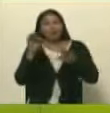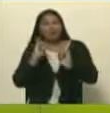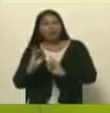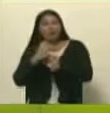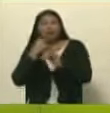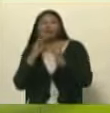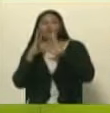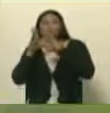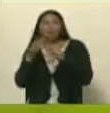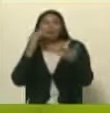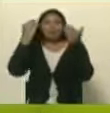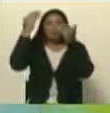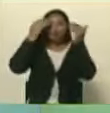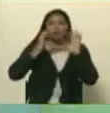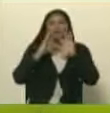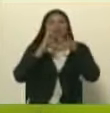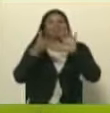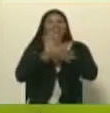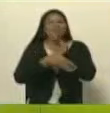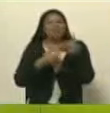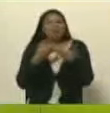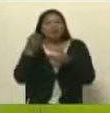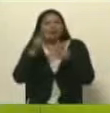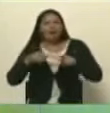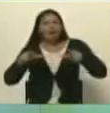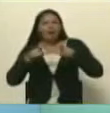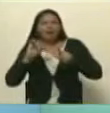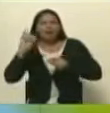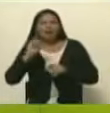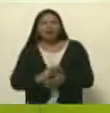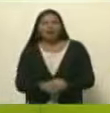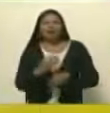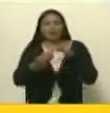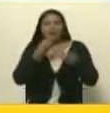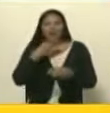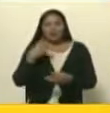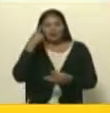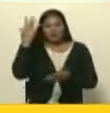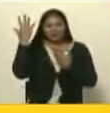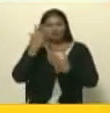ella quien nos salude y nos comente qué se está desarrollando allí. Clara, ¿cómo estás?